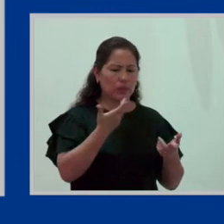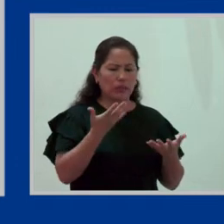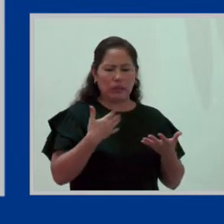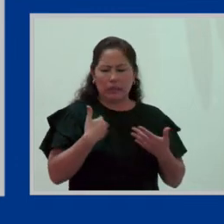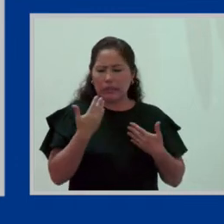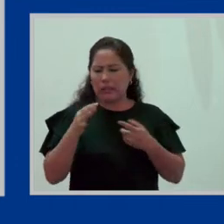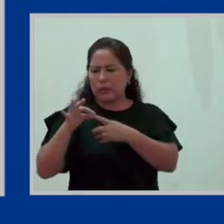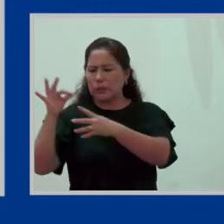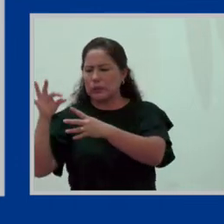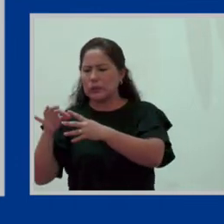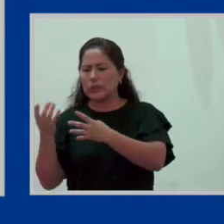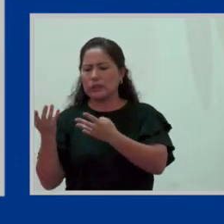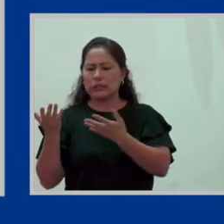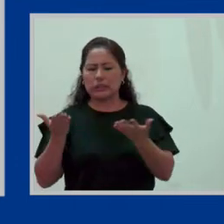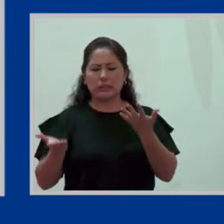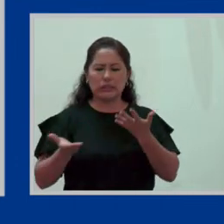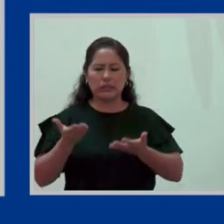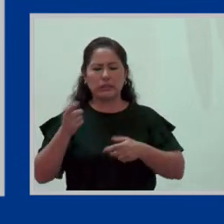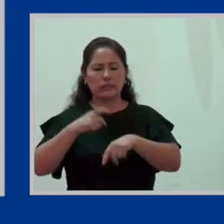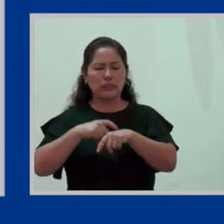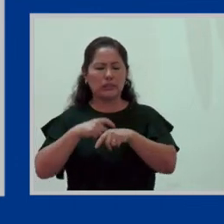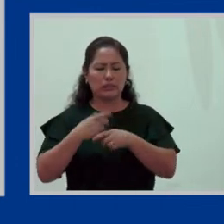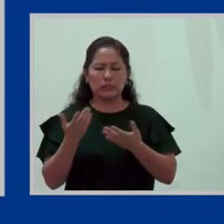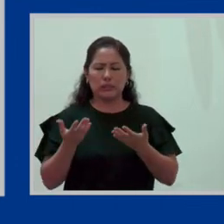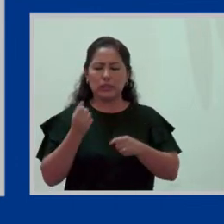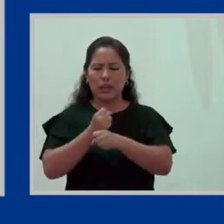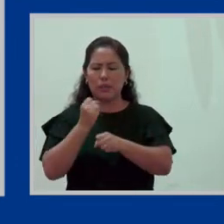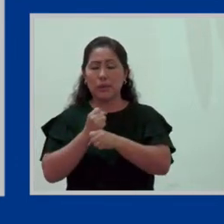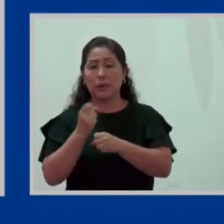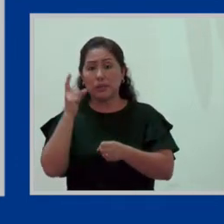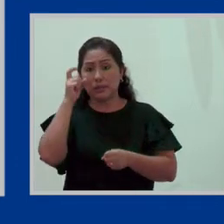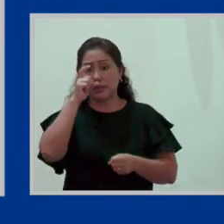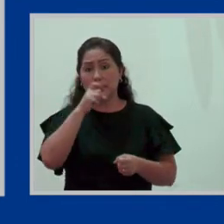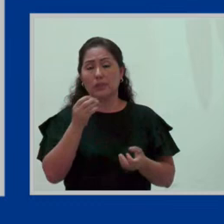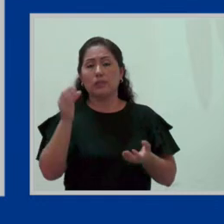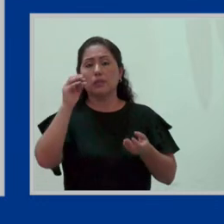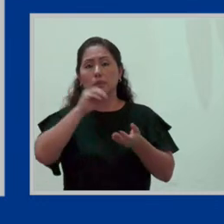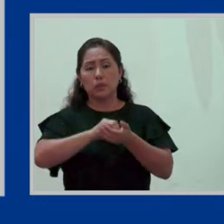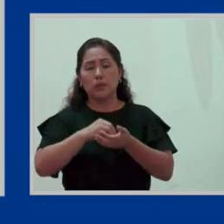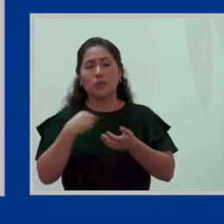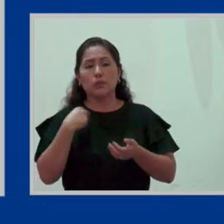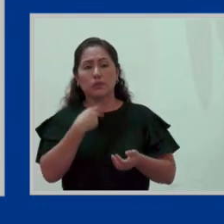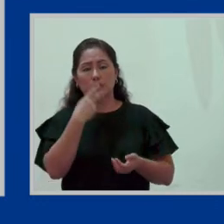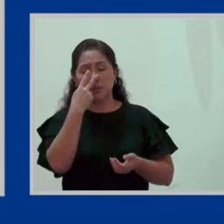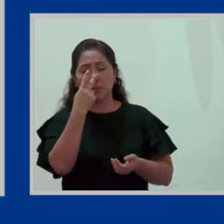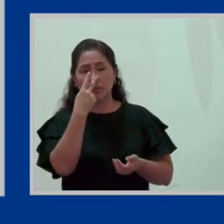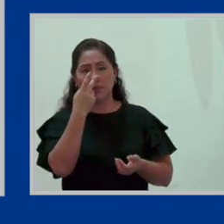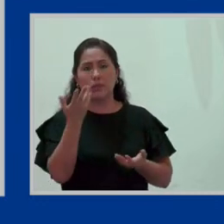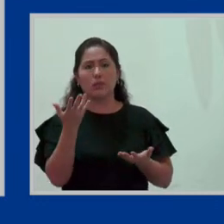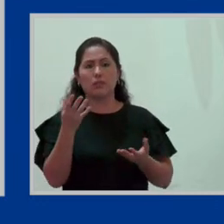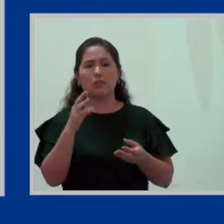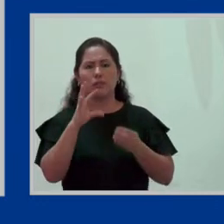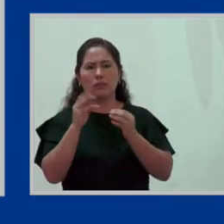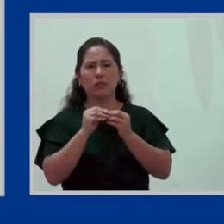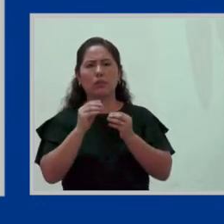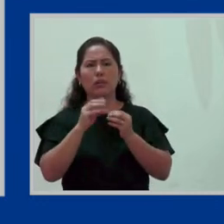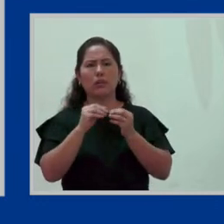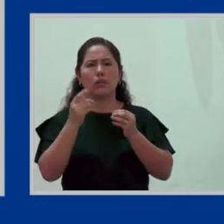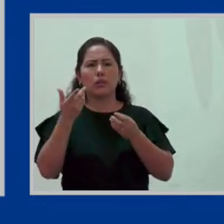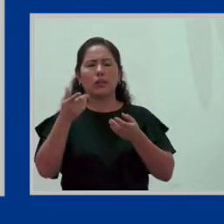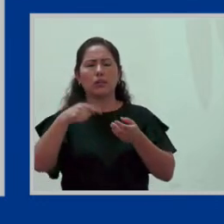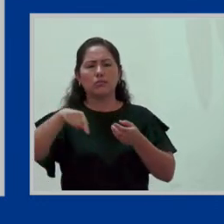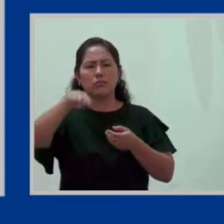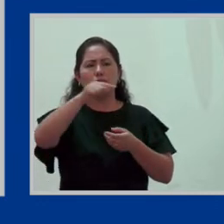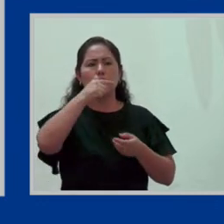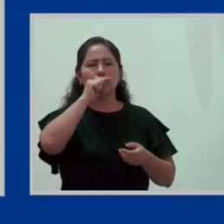otra opción que de repente este tipo de trabajos, entonces de nuevo estamos perpetuando el círculo a que